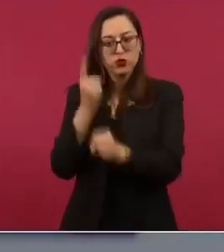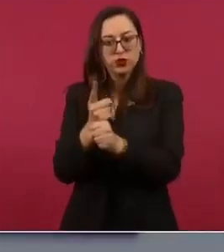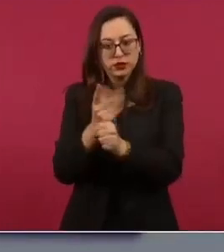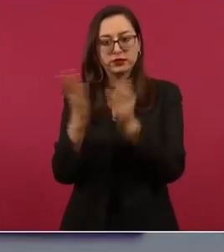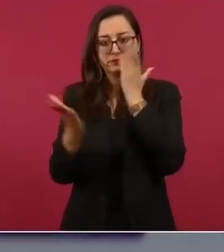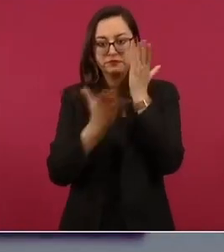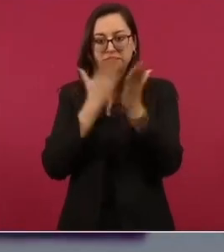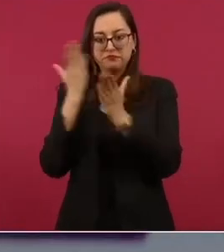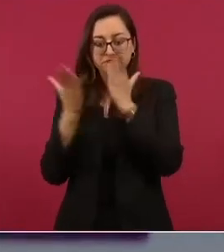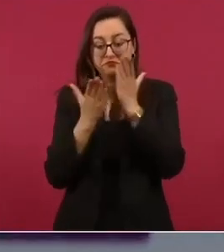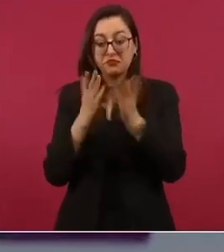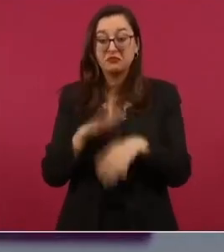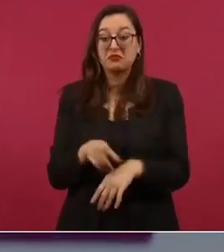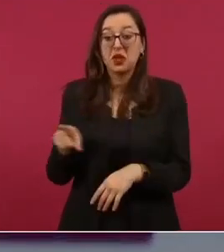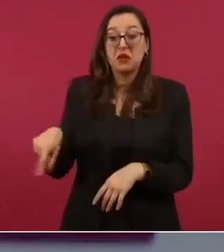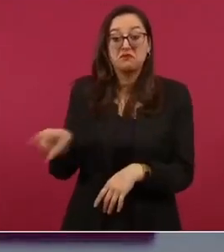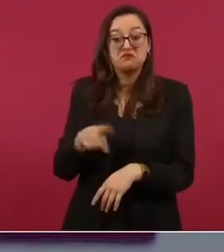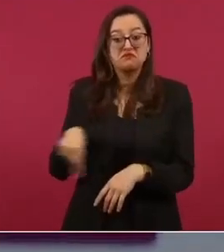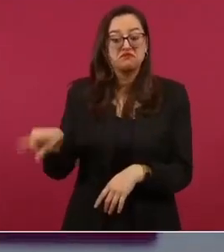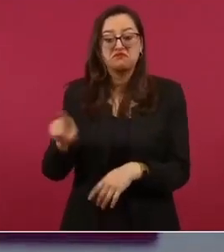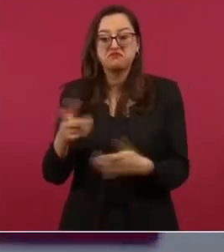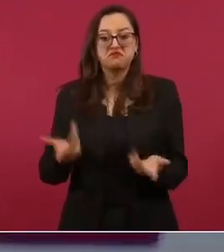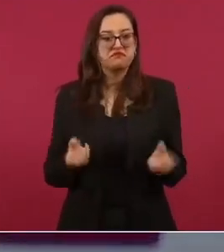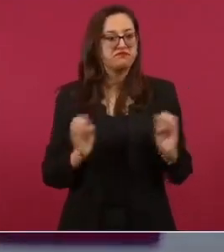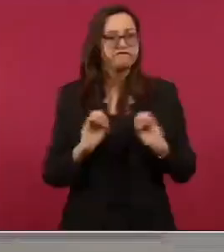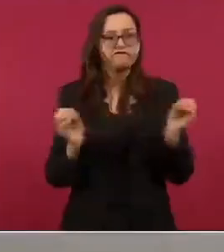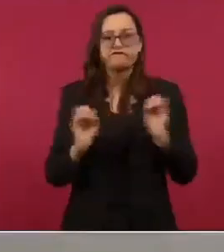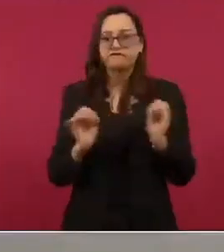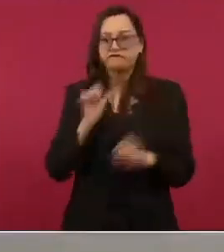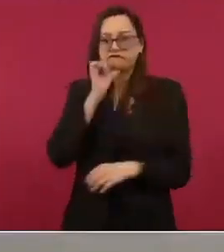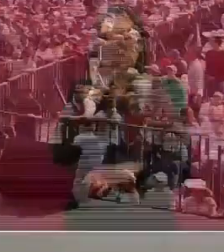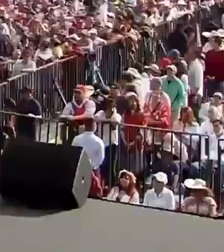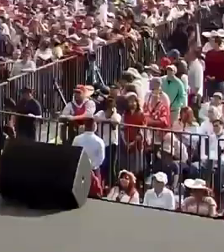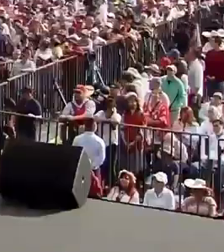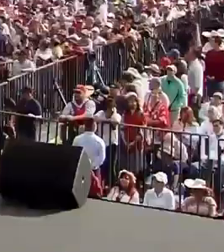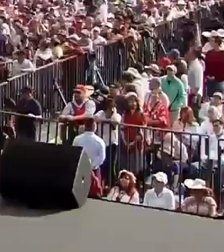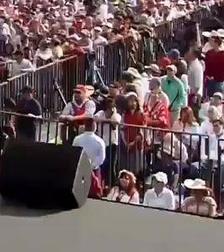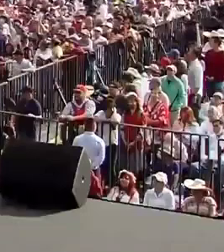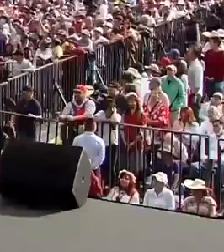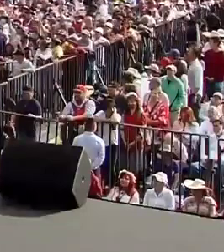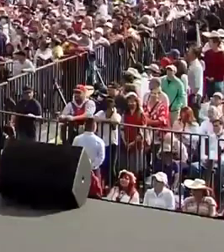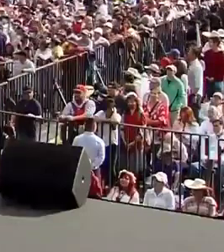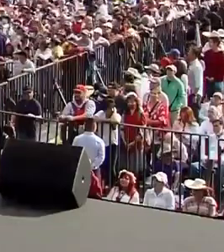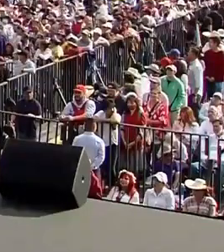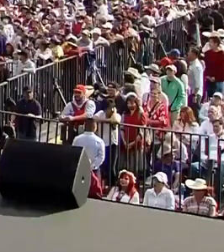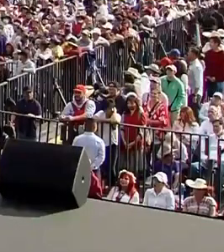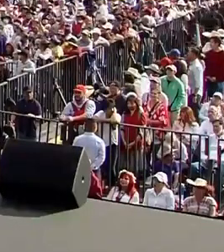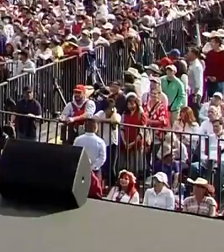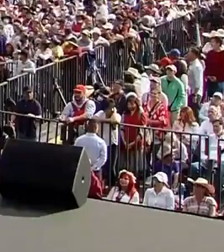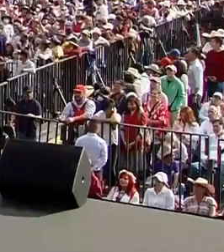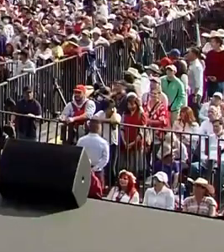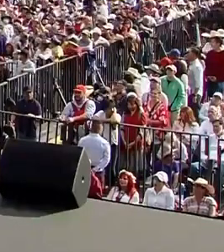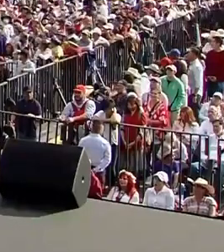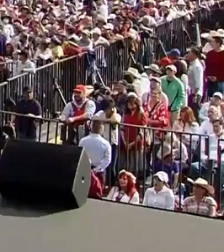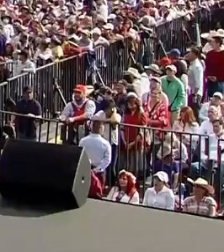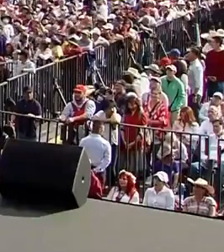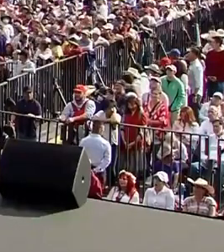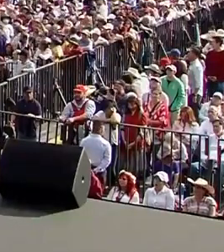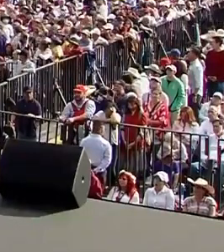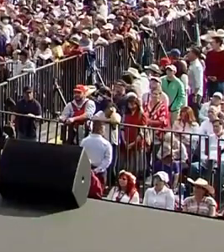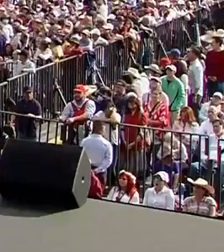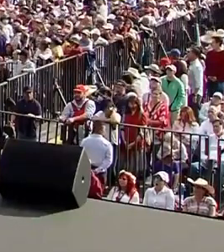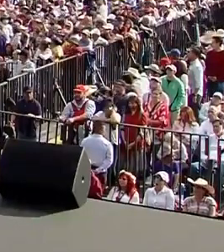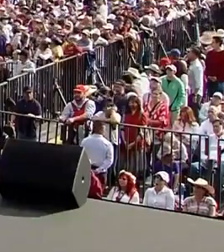sirvan de semillero a los grupos de la delincuencia